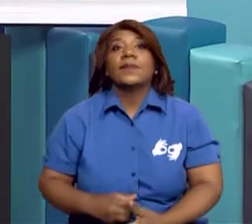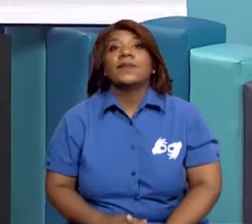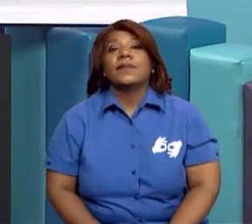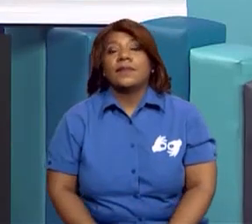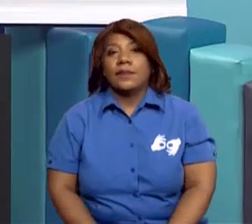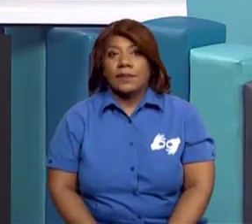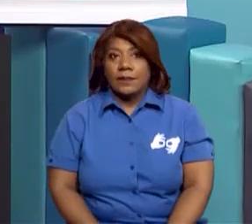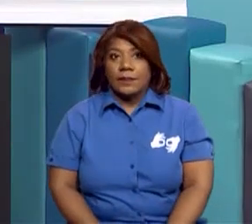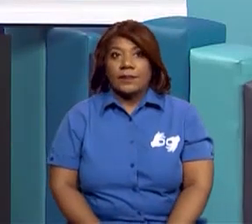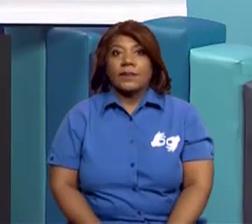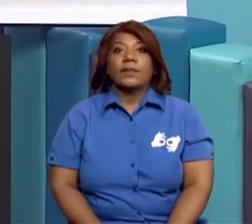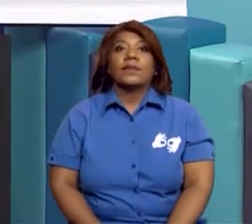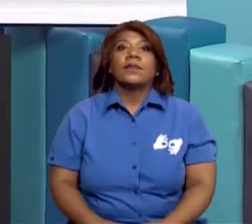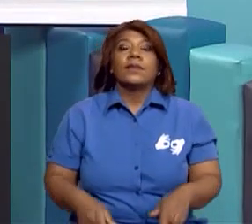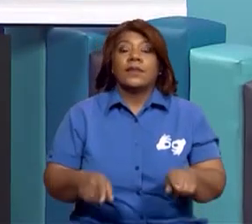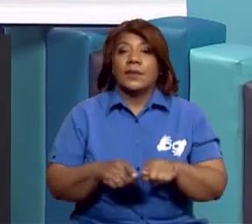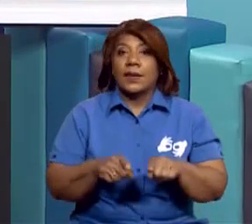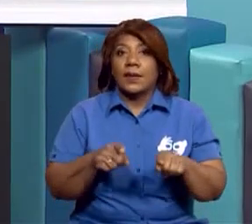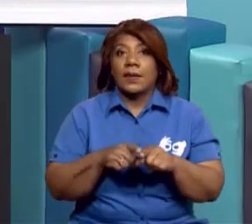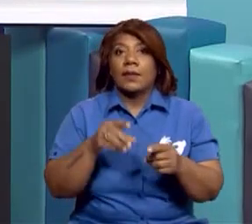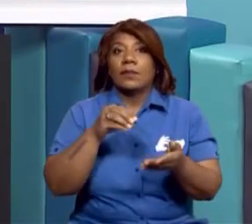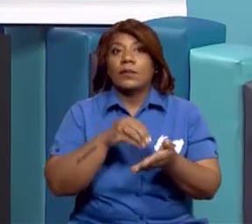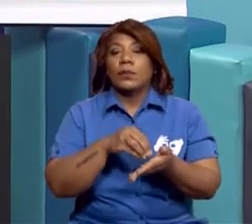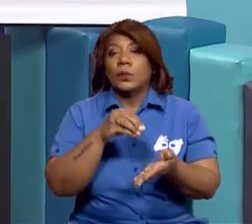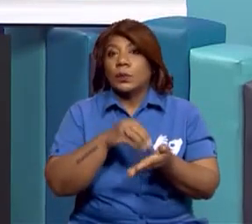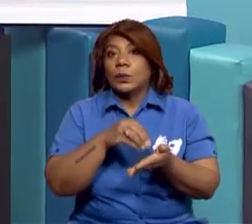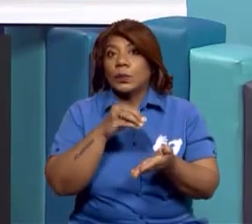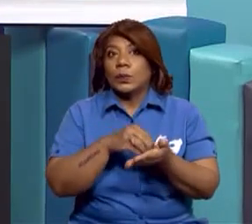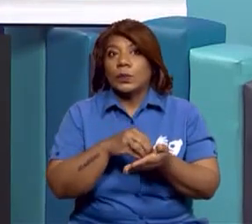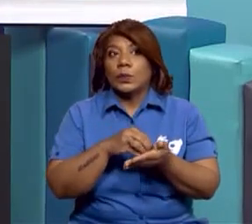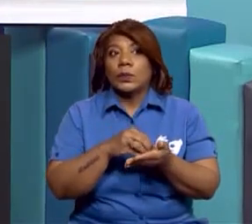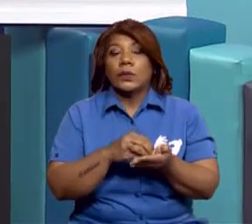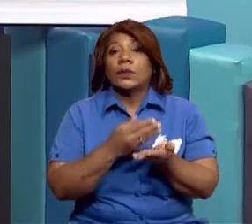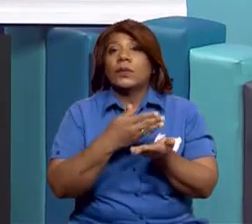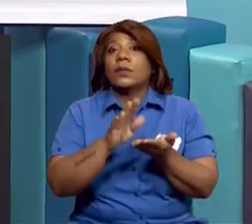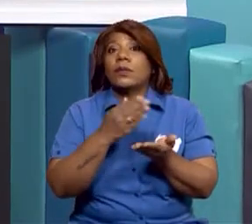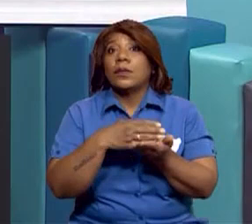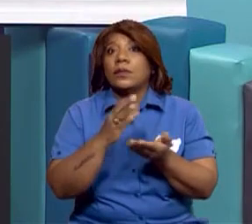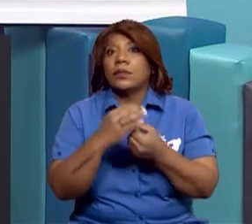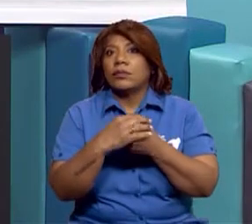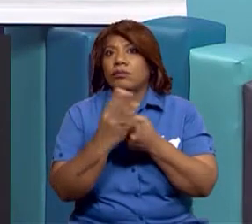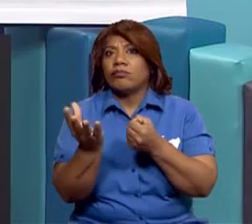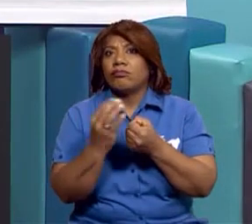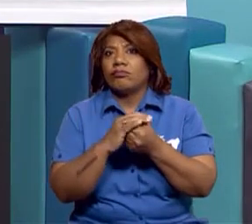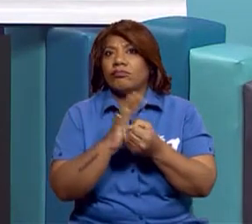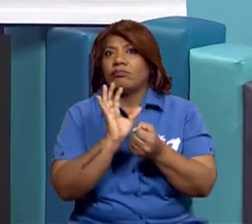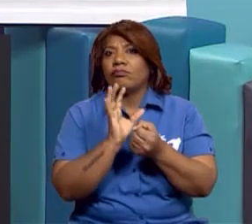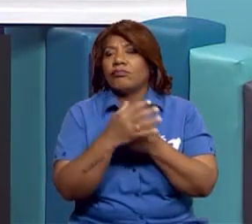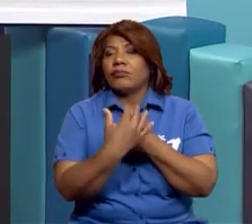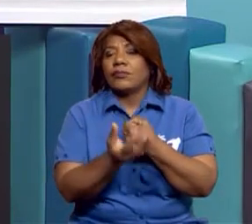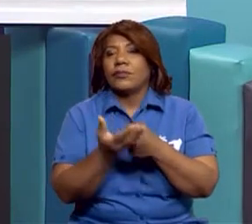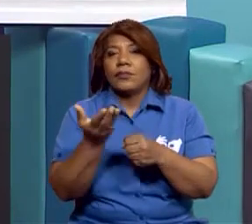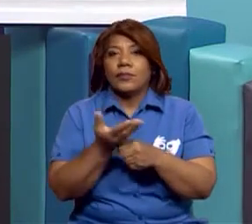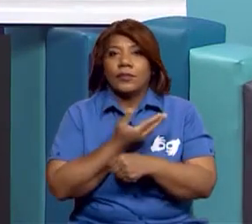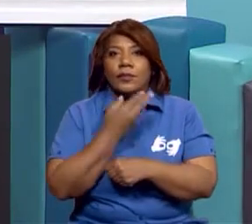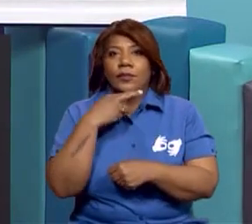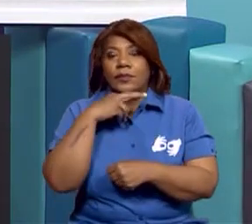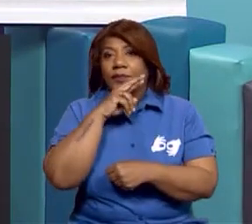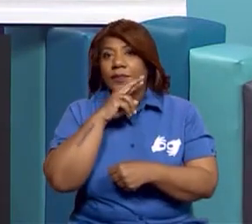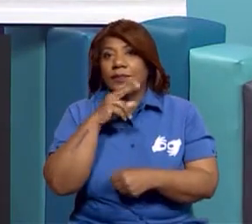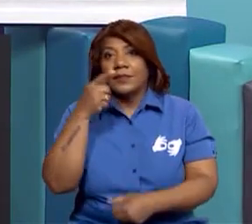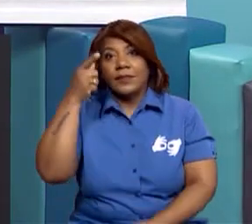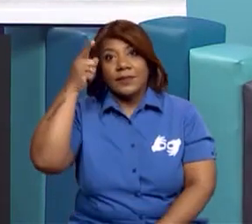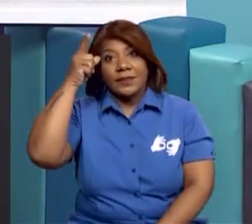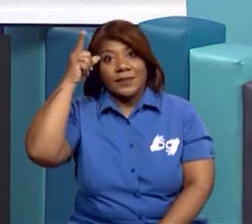un comercio, una tienda que están vendiendo muchas legumbres. Entonces, aquí también podemos observar que es la vaca,